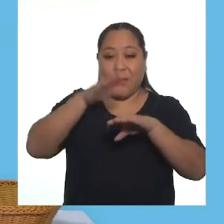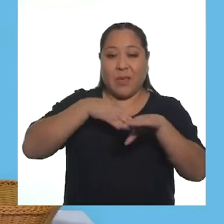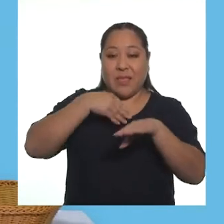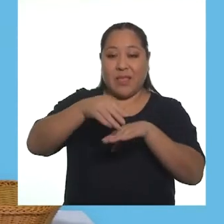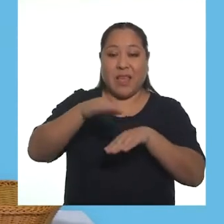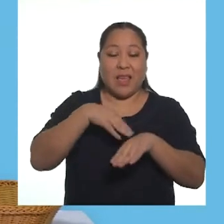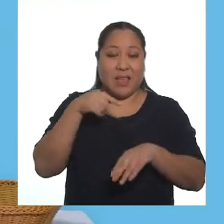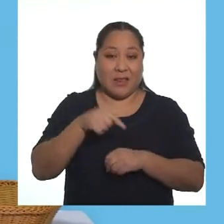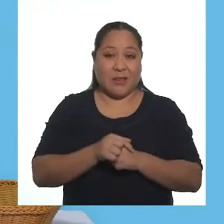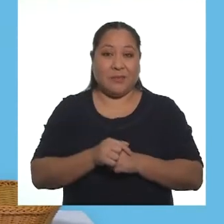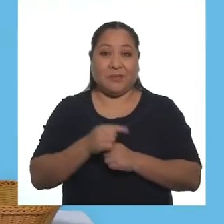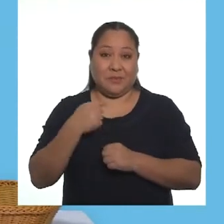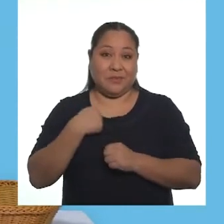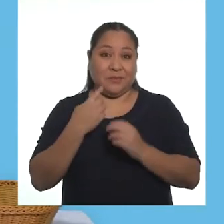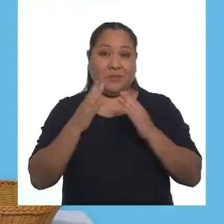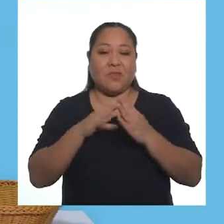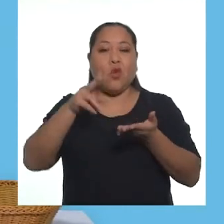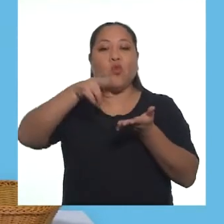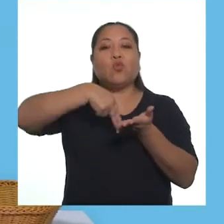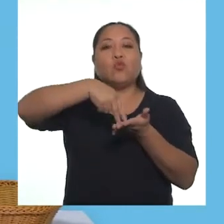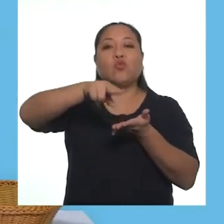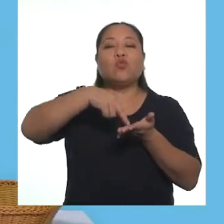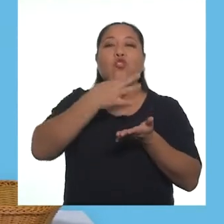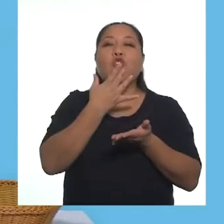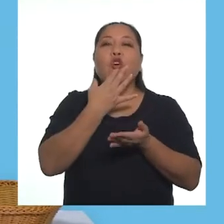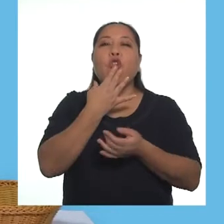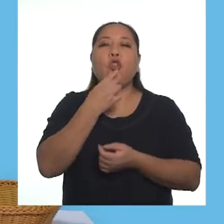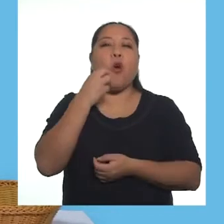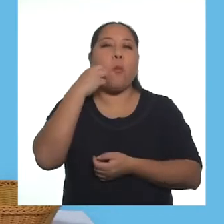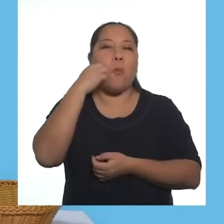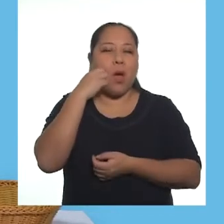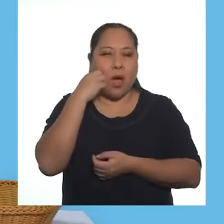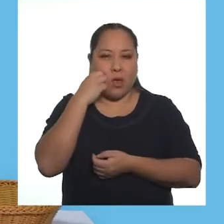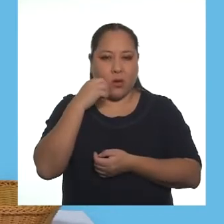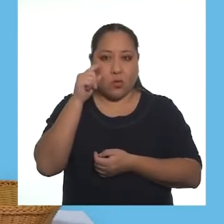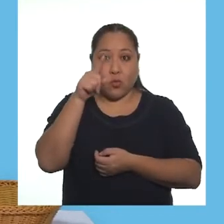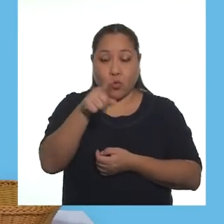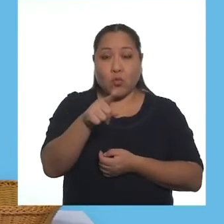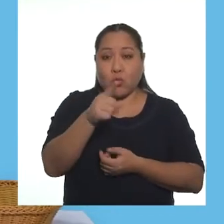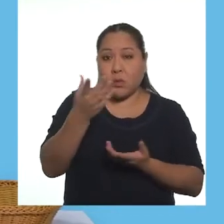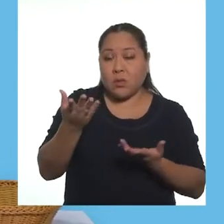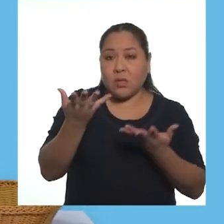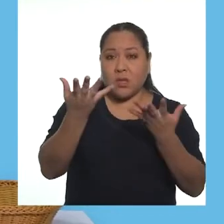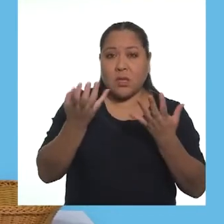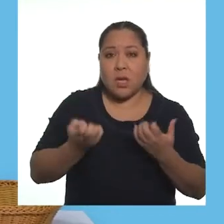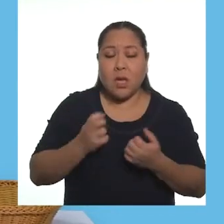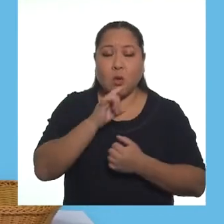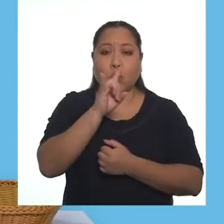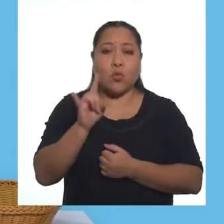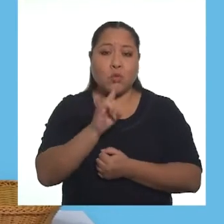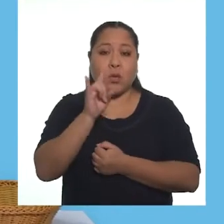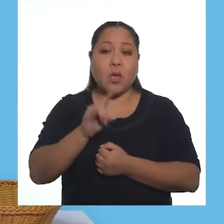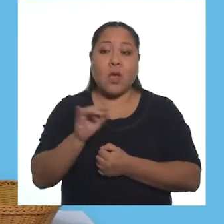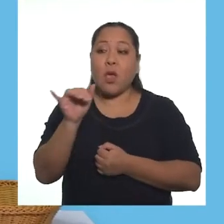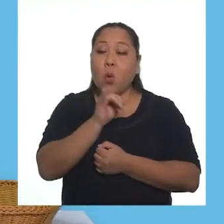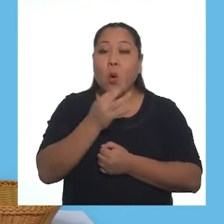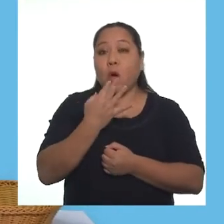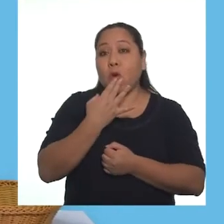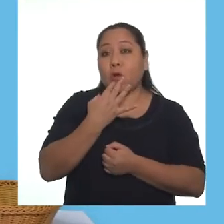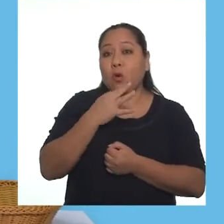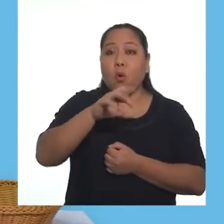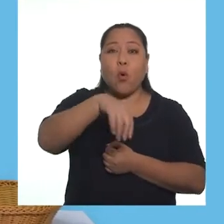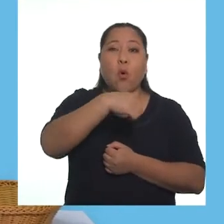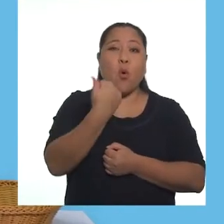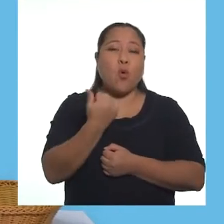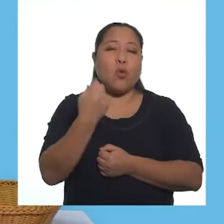Para pintar mi anaconda casera, usaré témpera color marrón. Ustedes, si desean, pueden usar